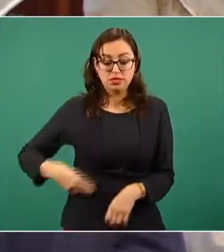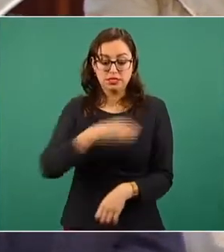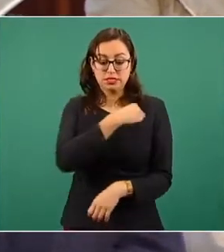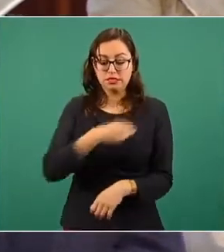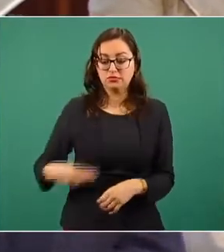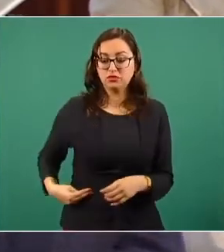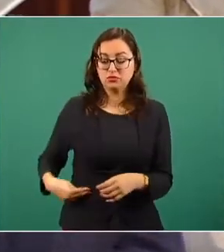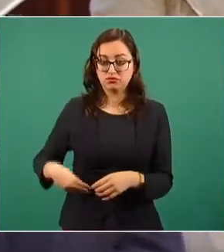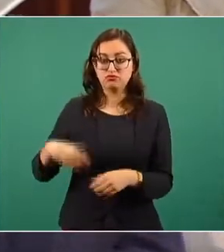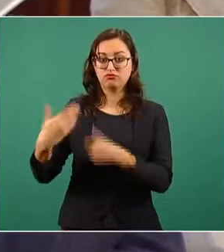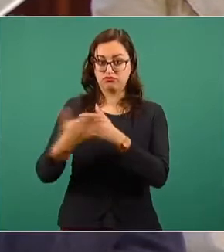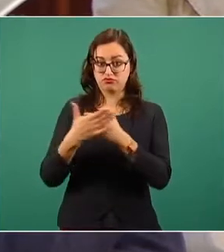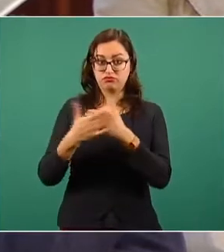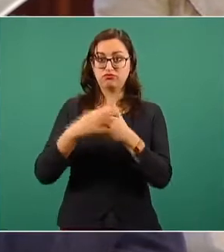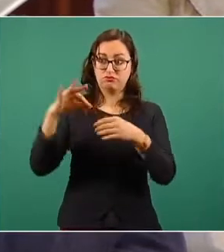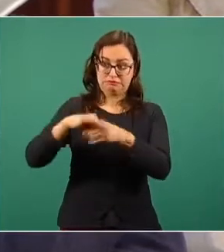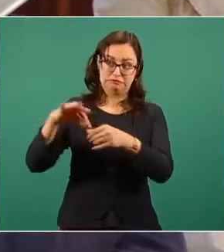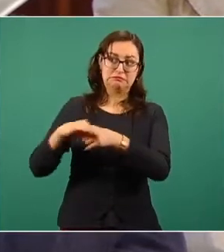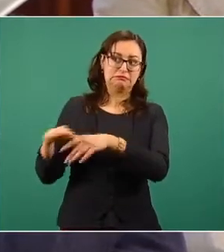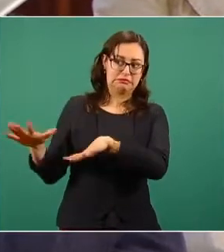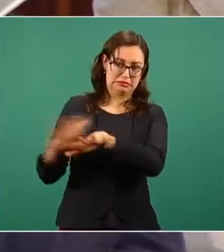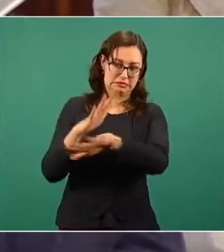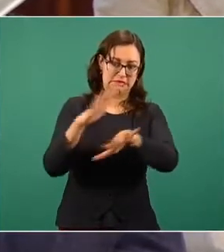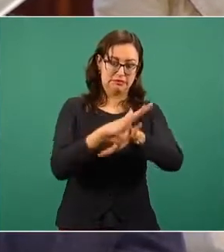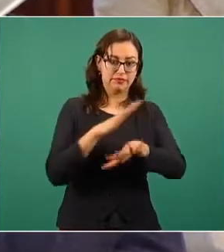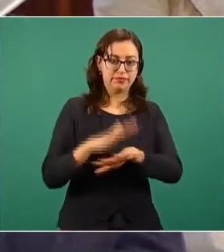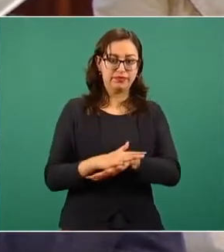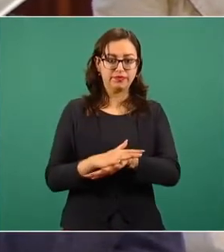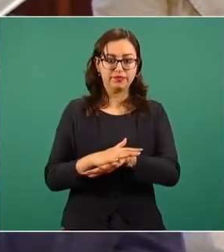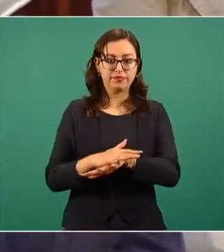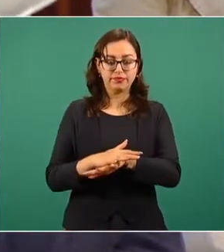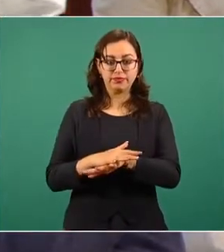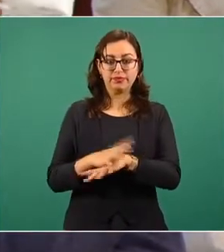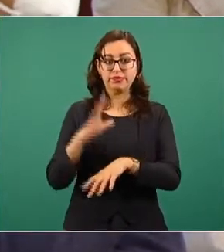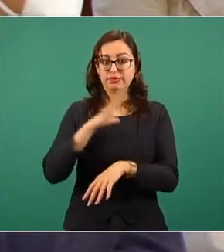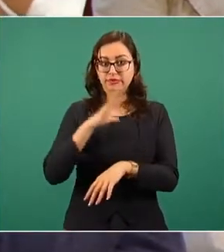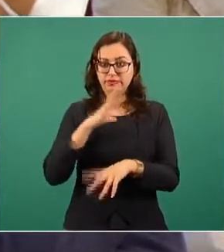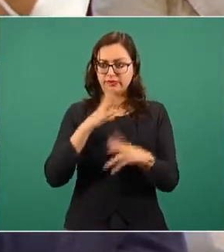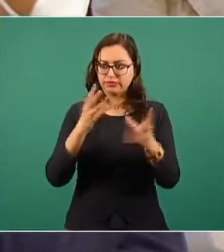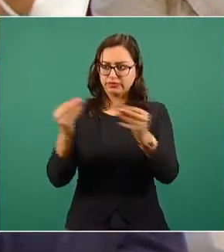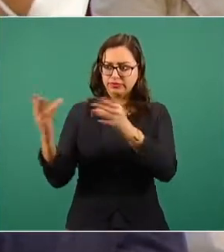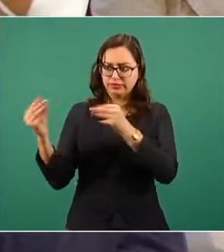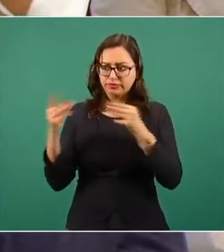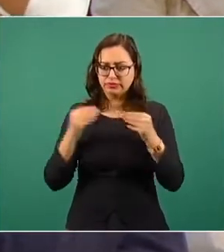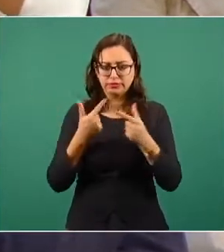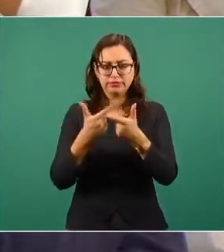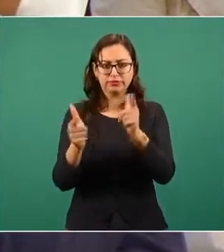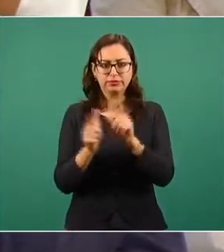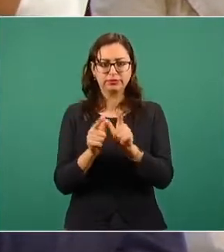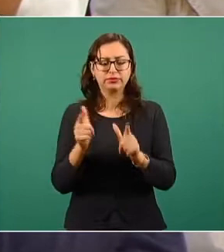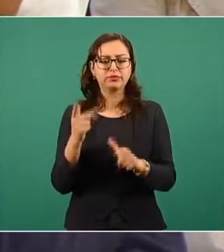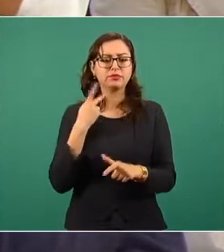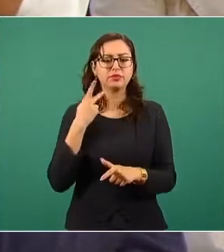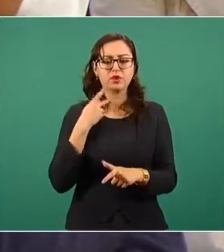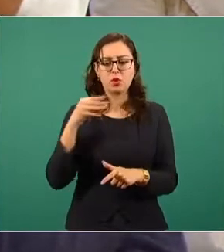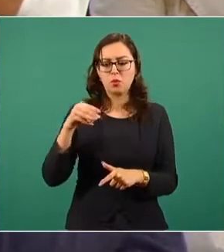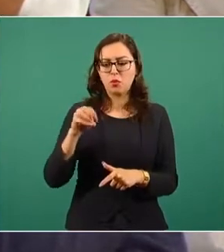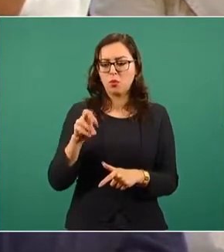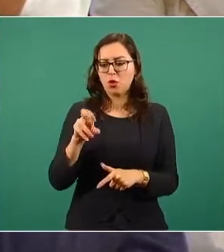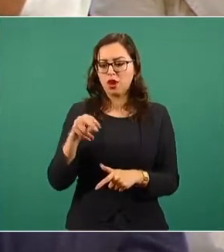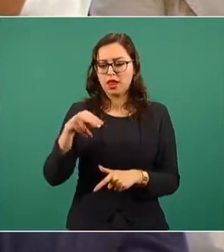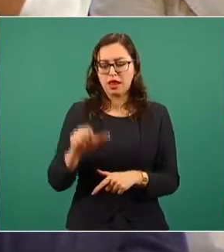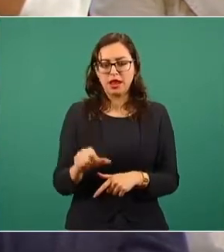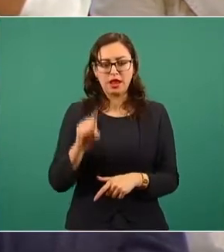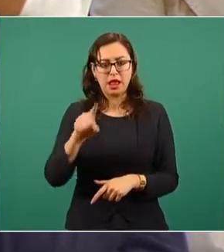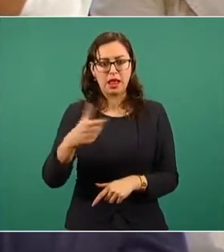el tema del movimiento regeneracional nacional, Morena, los cuales quería saber si el presidente está